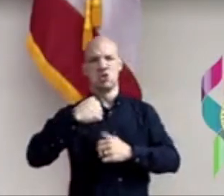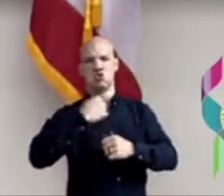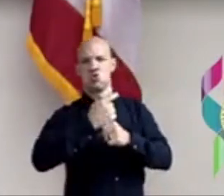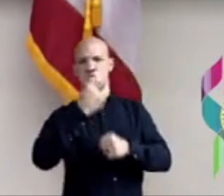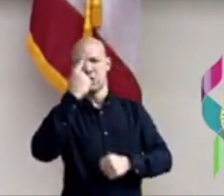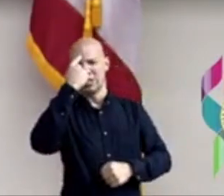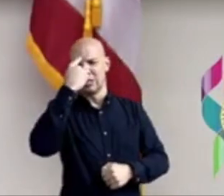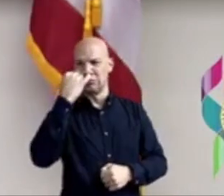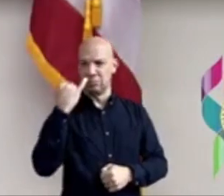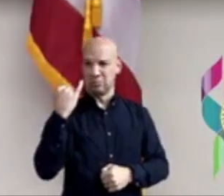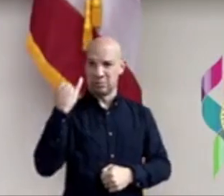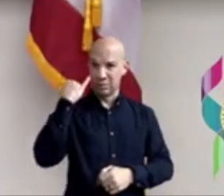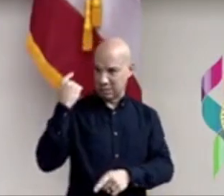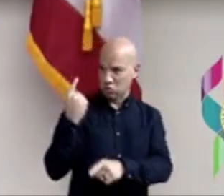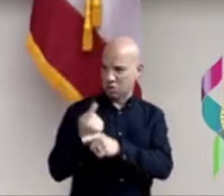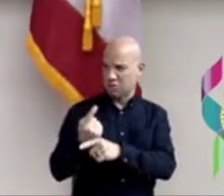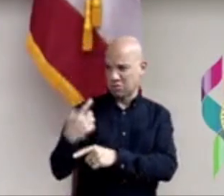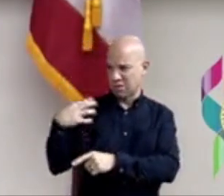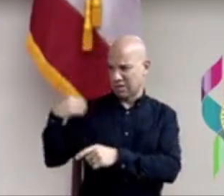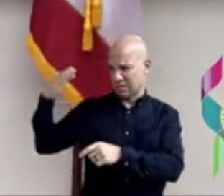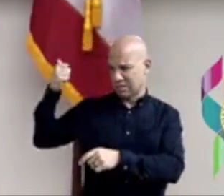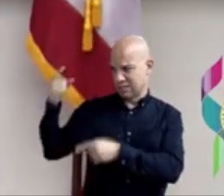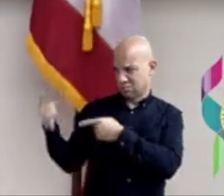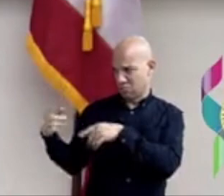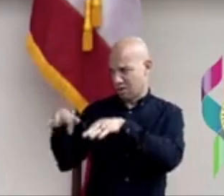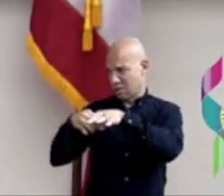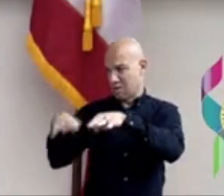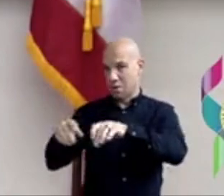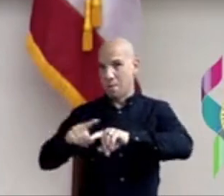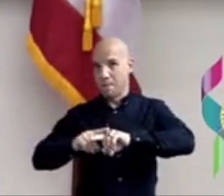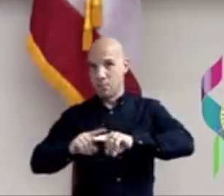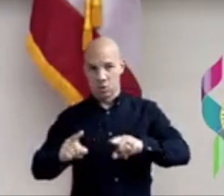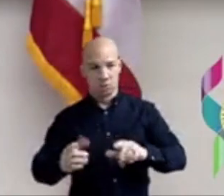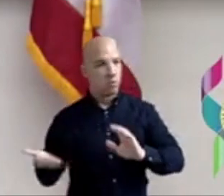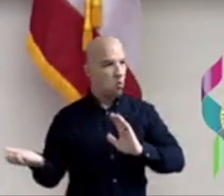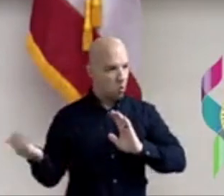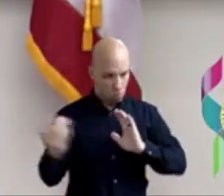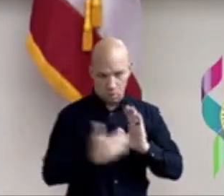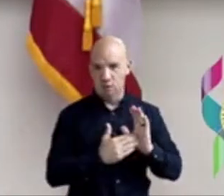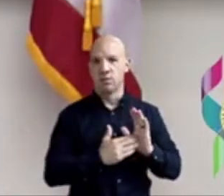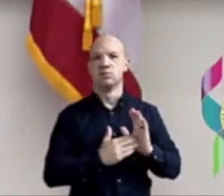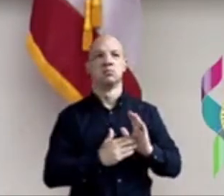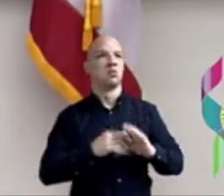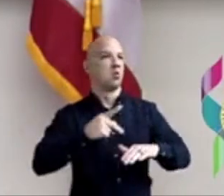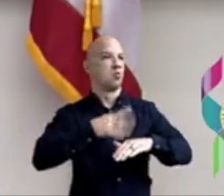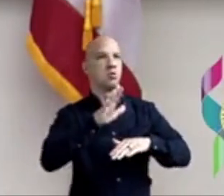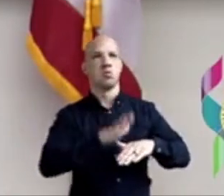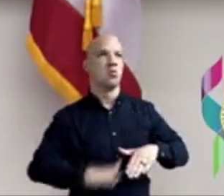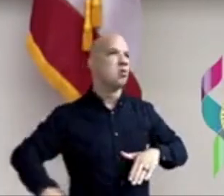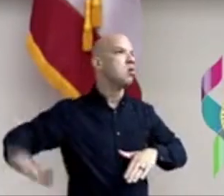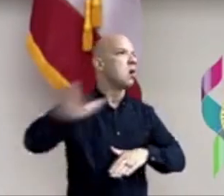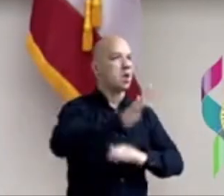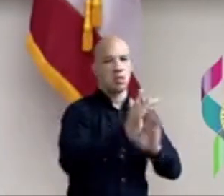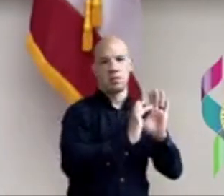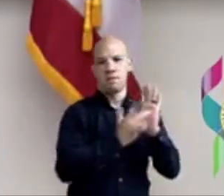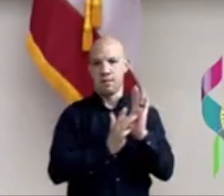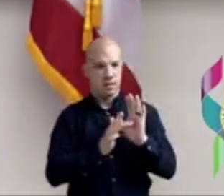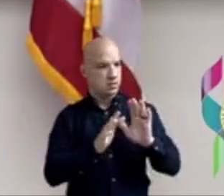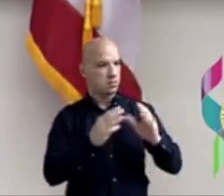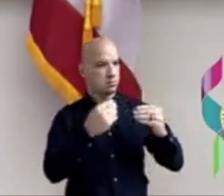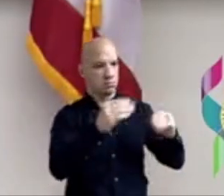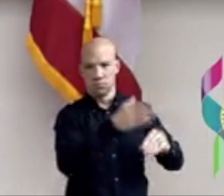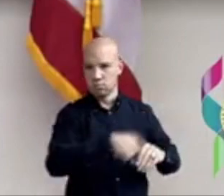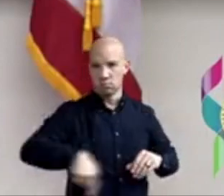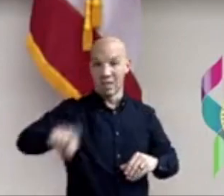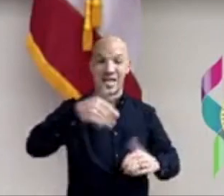es así, el secretario que le explique. Porque nuevamente, hay farmacias por todo Puerto Rico y cerca de los residenciales públicos. O